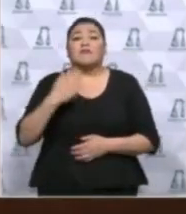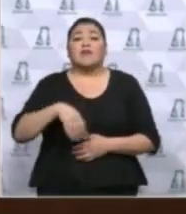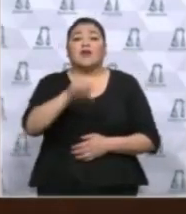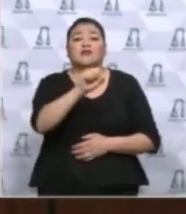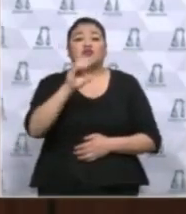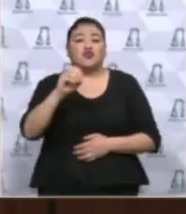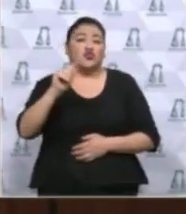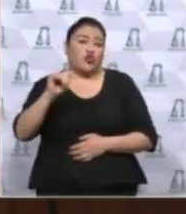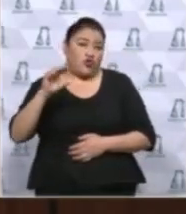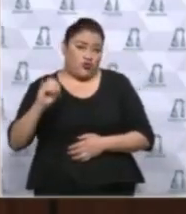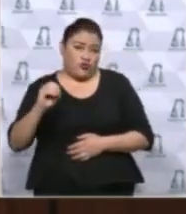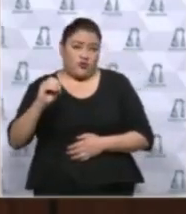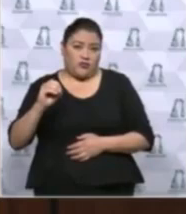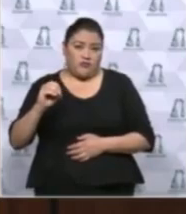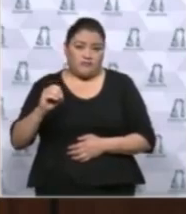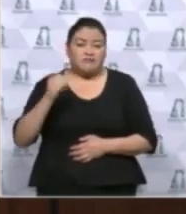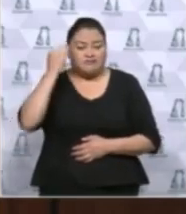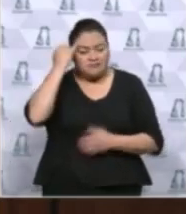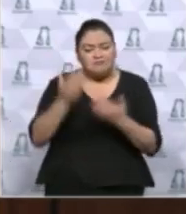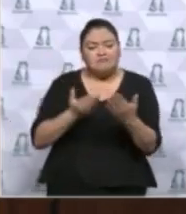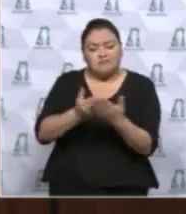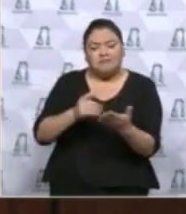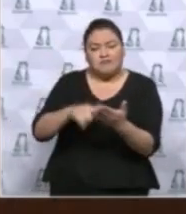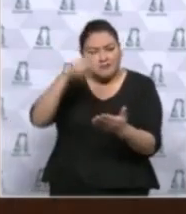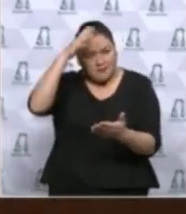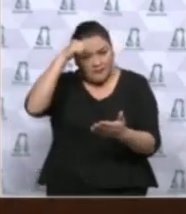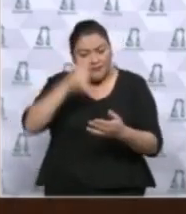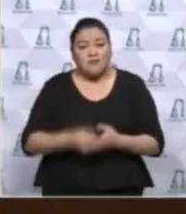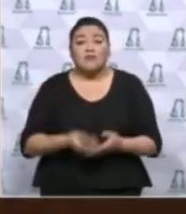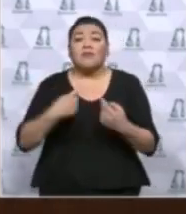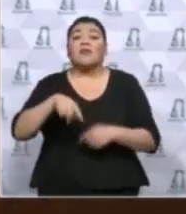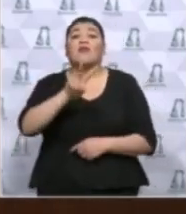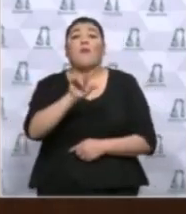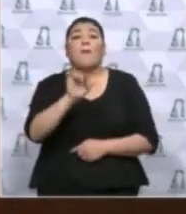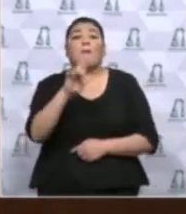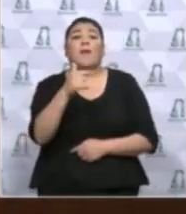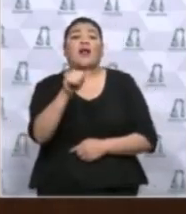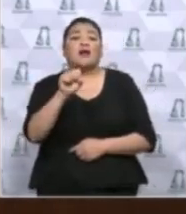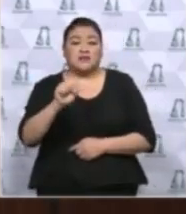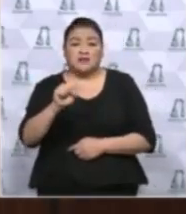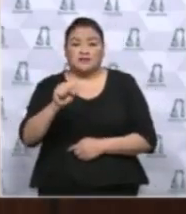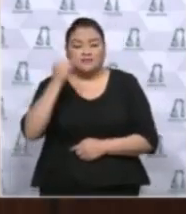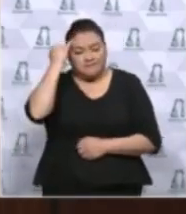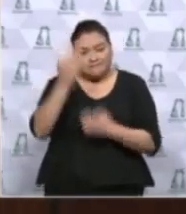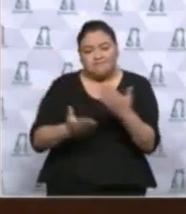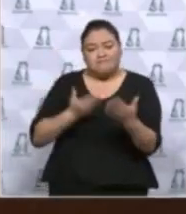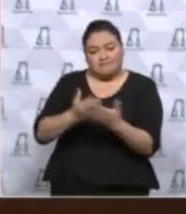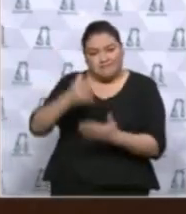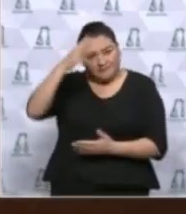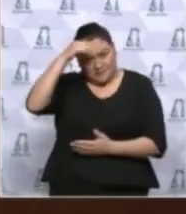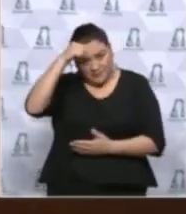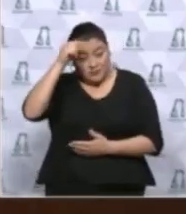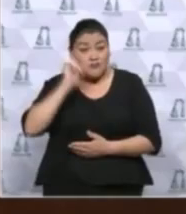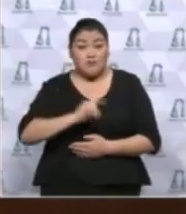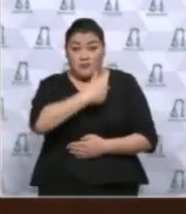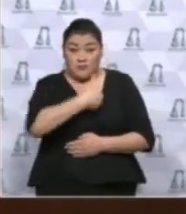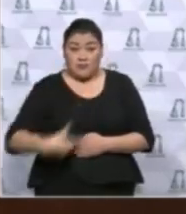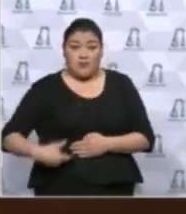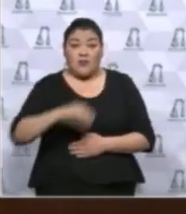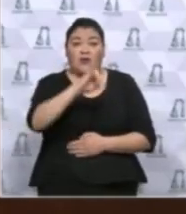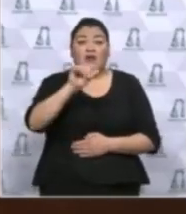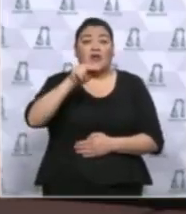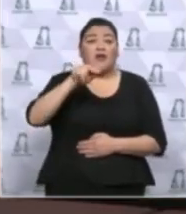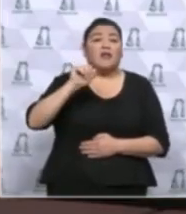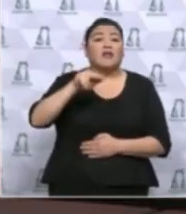ello en virtud de que el 1 de diciembre, al rendir protesta en el Congreso de la Unión, se convertirá en presidente constitucional de los Estados Unidos